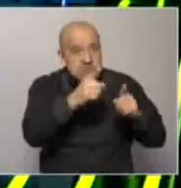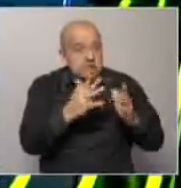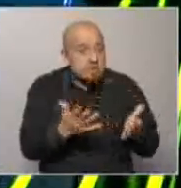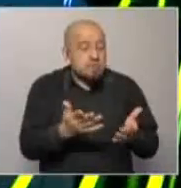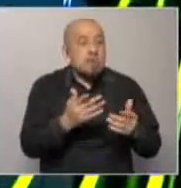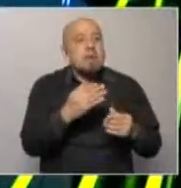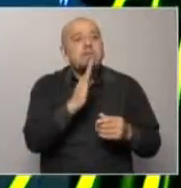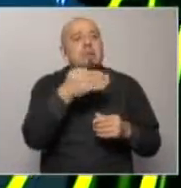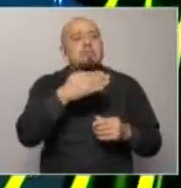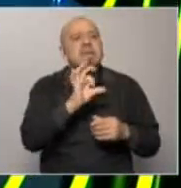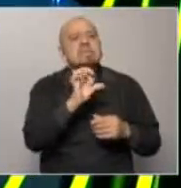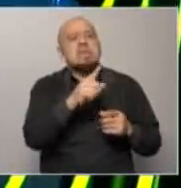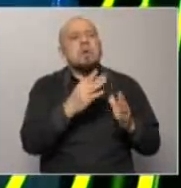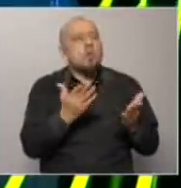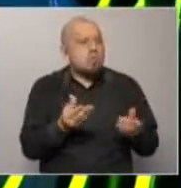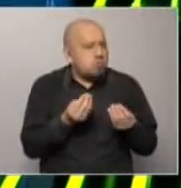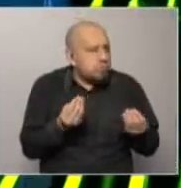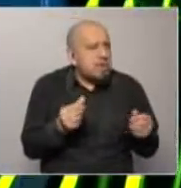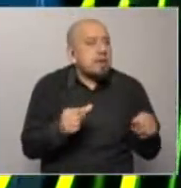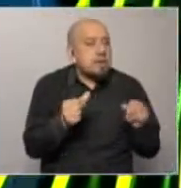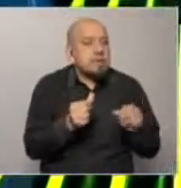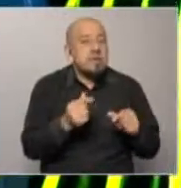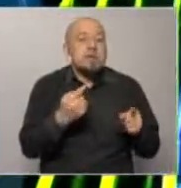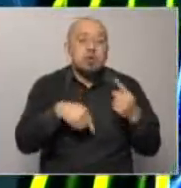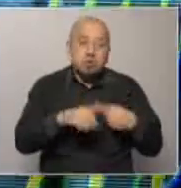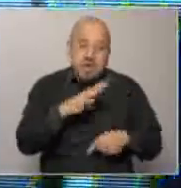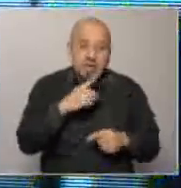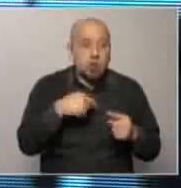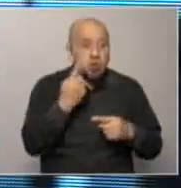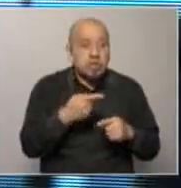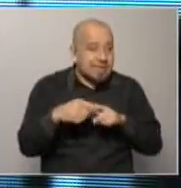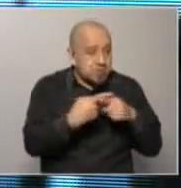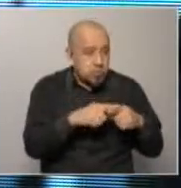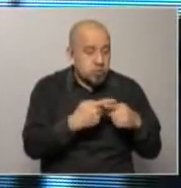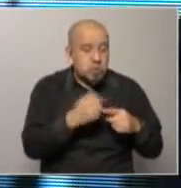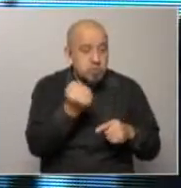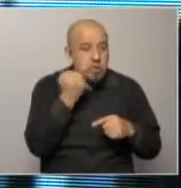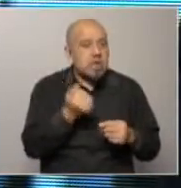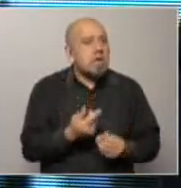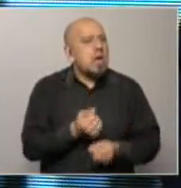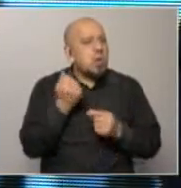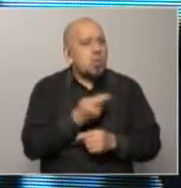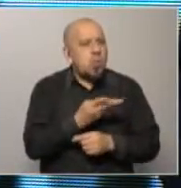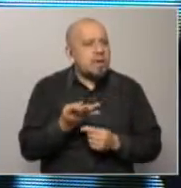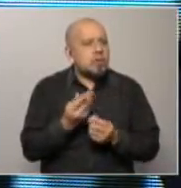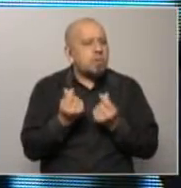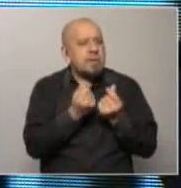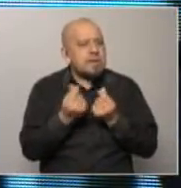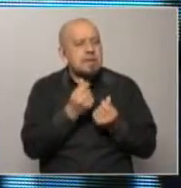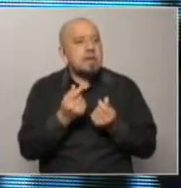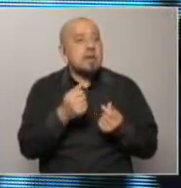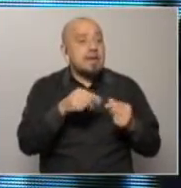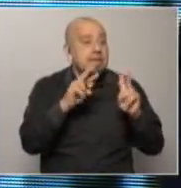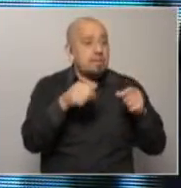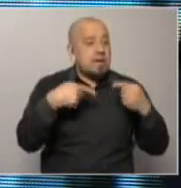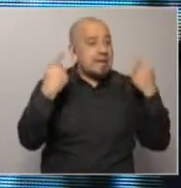limitativa que luego se ajusta para poder financiar entonces hay otra discusión importante sobre cuánto se gasta que va a estar en el debate de seguridad social que